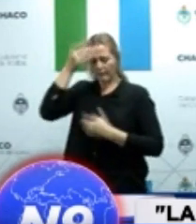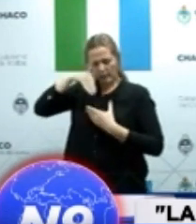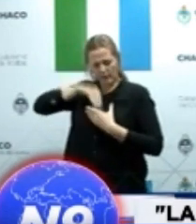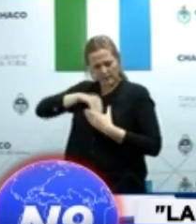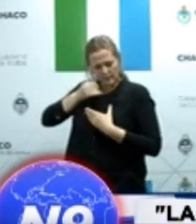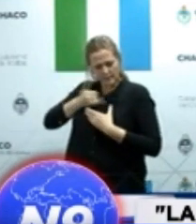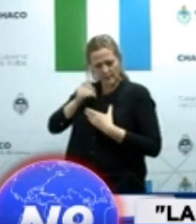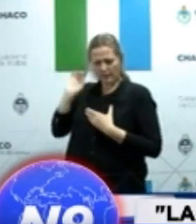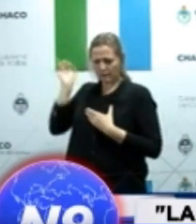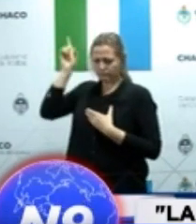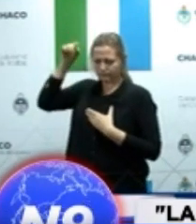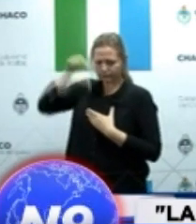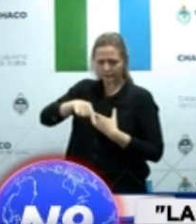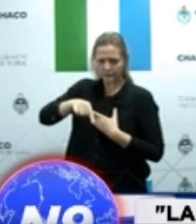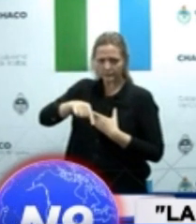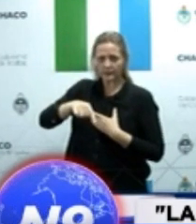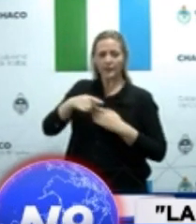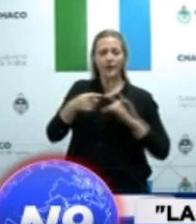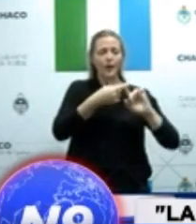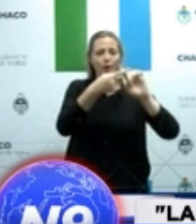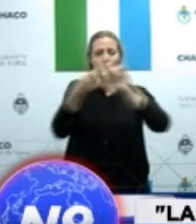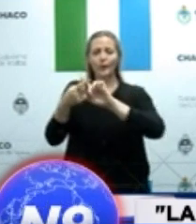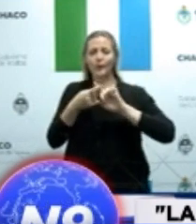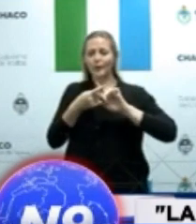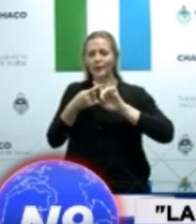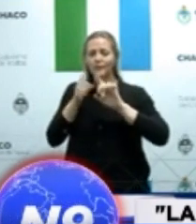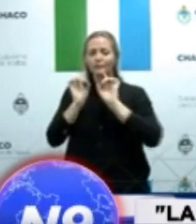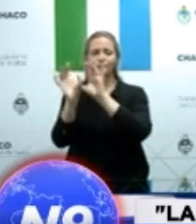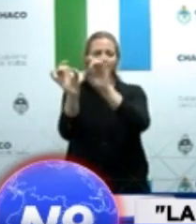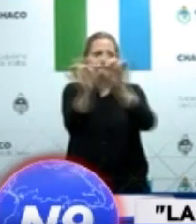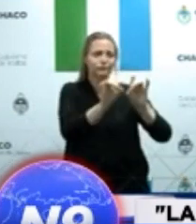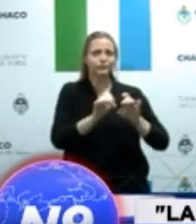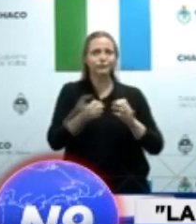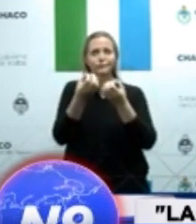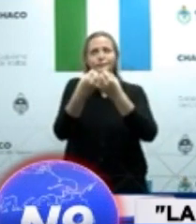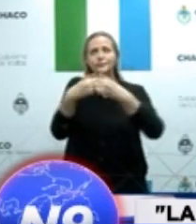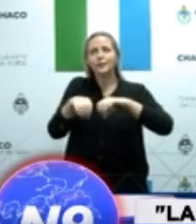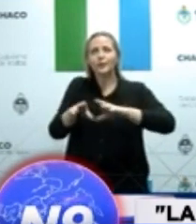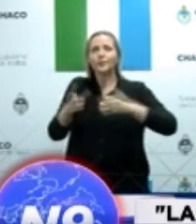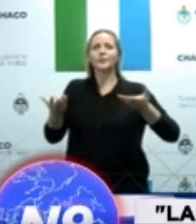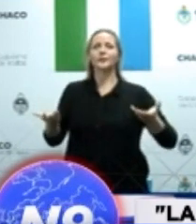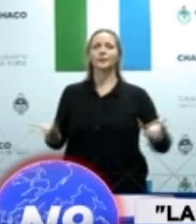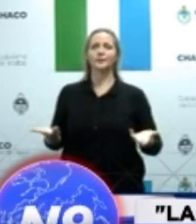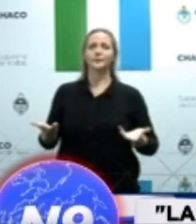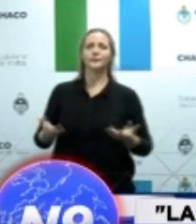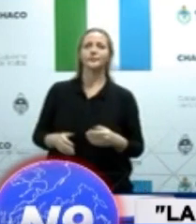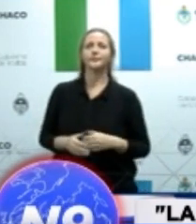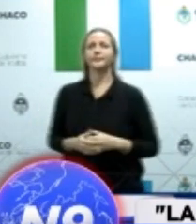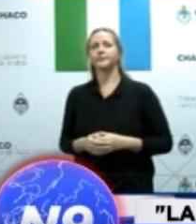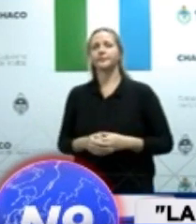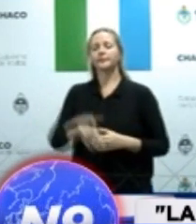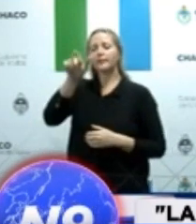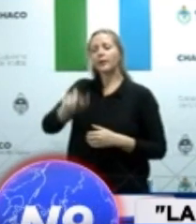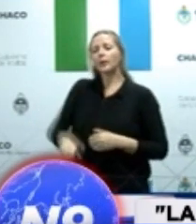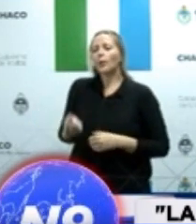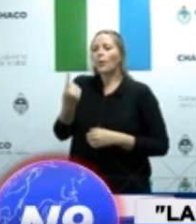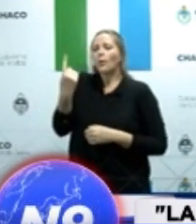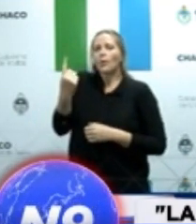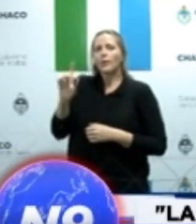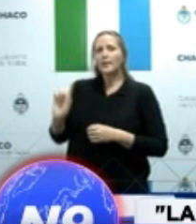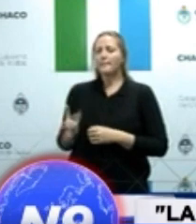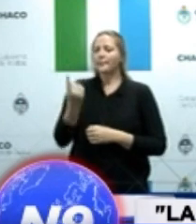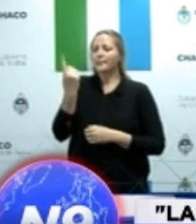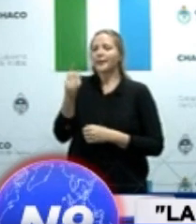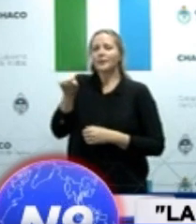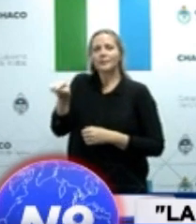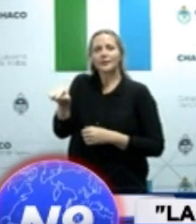Análisis correspondiente, primer caso confirmado, 9 de marzo. Lo que se denomina son casos importados. Los casos